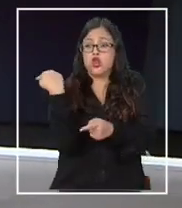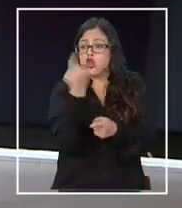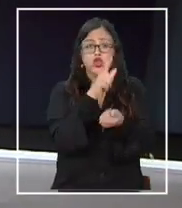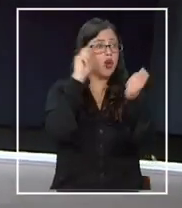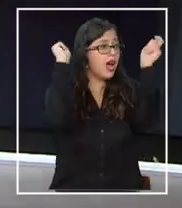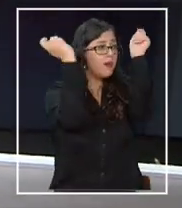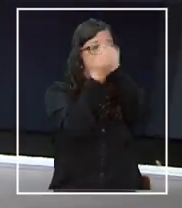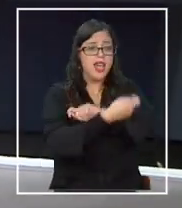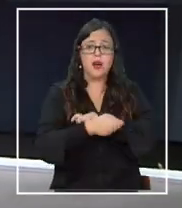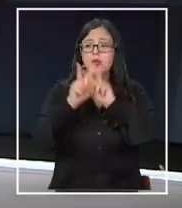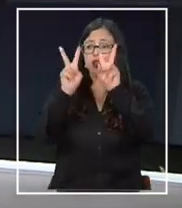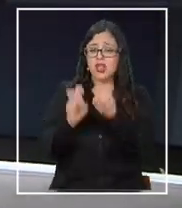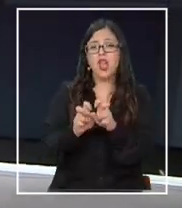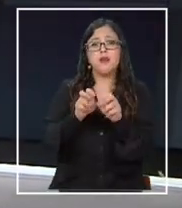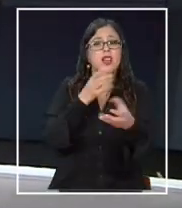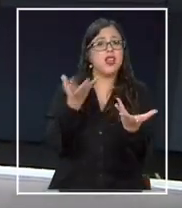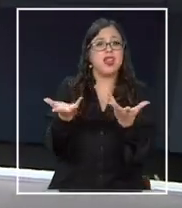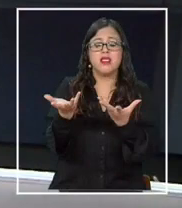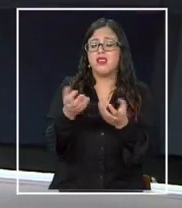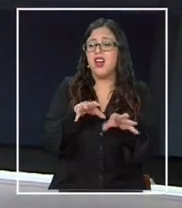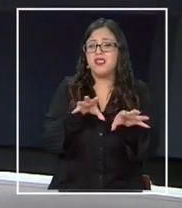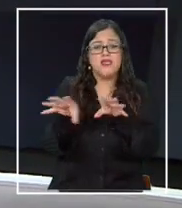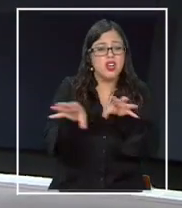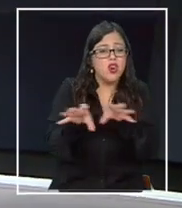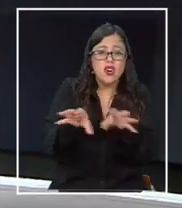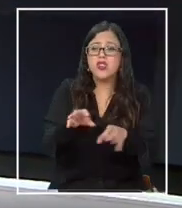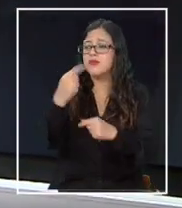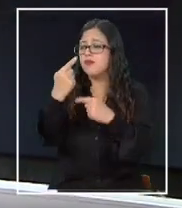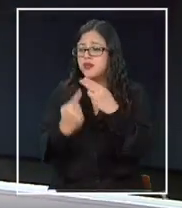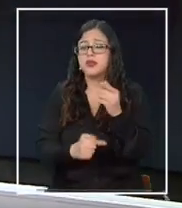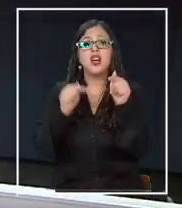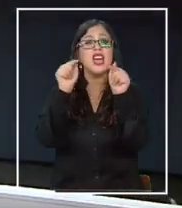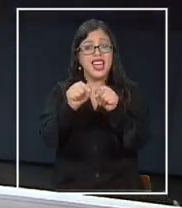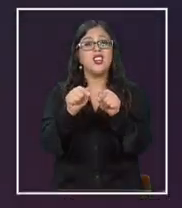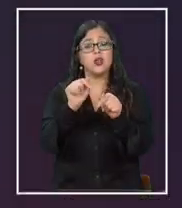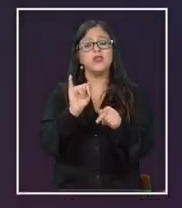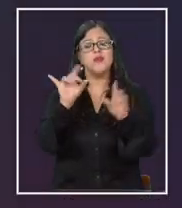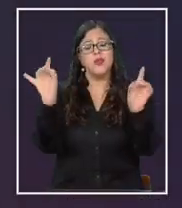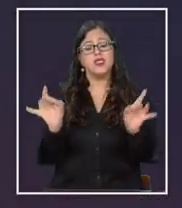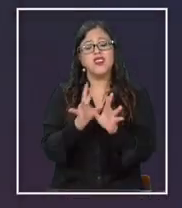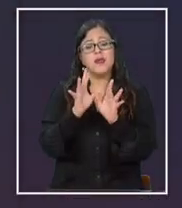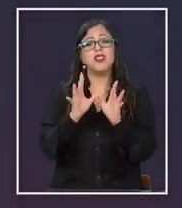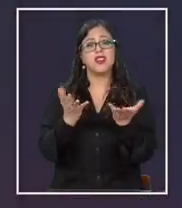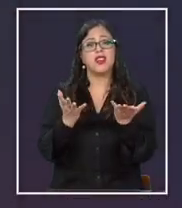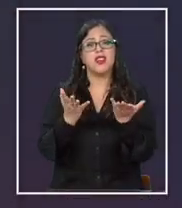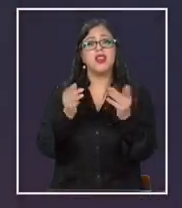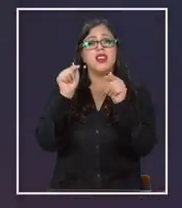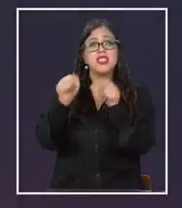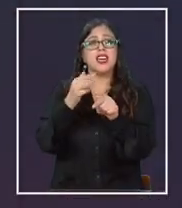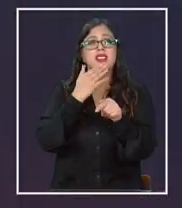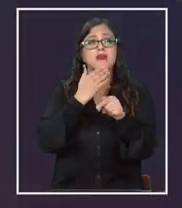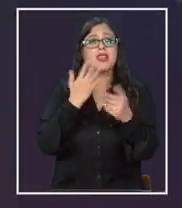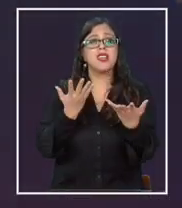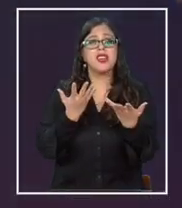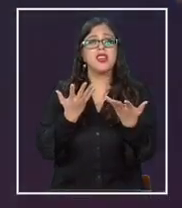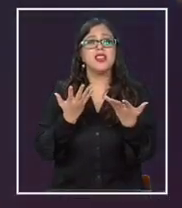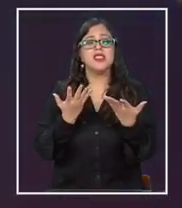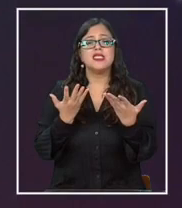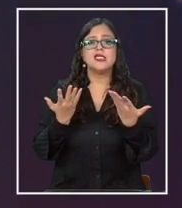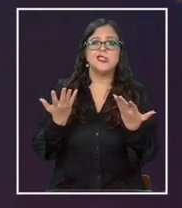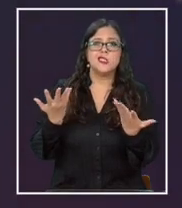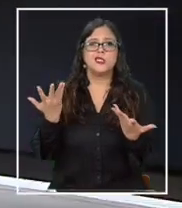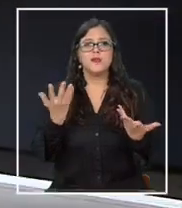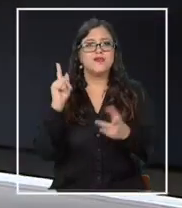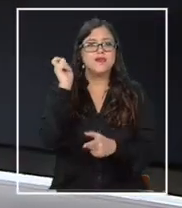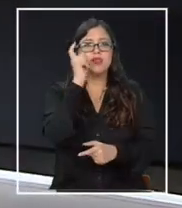y nuestro modelo de consumo hoy día, esta es una tendencia que es altamente probable que ocurra y de alguna forma contradice o tensiona ciertamente esta apuesta